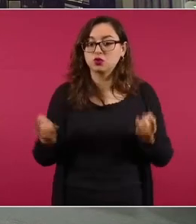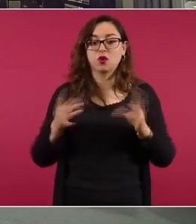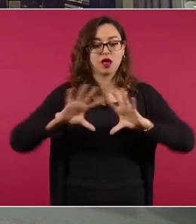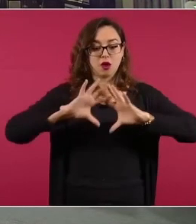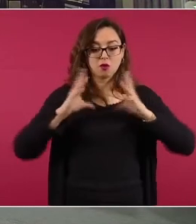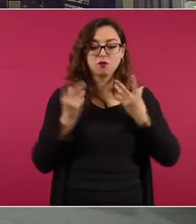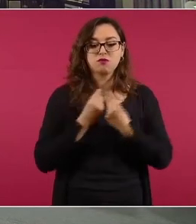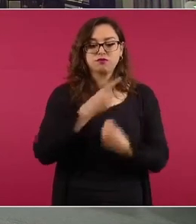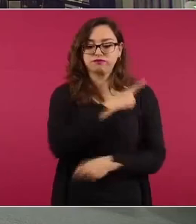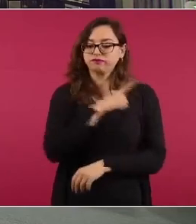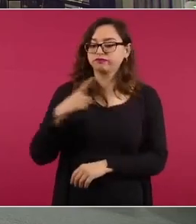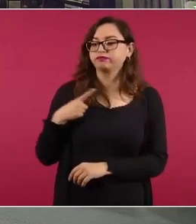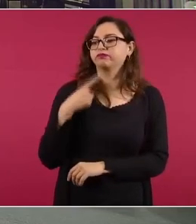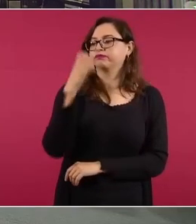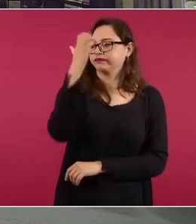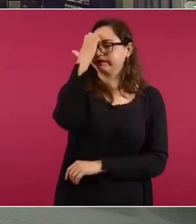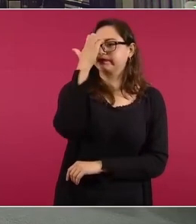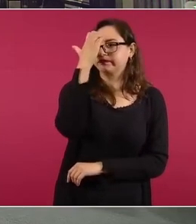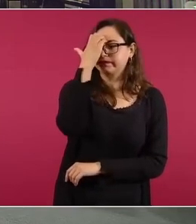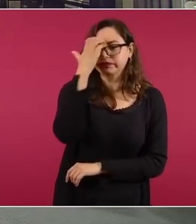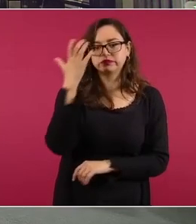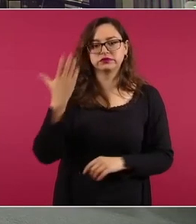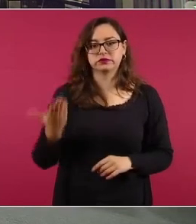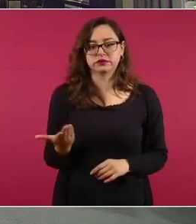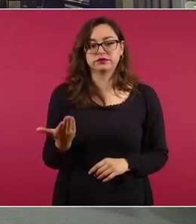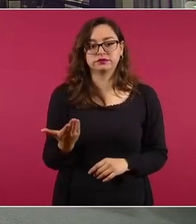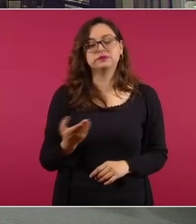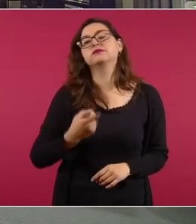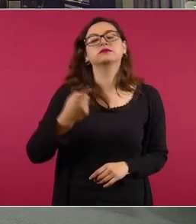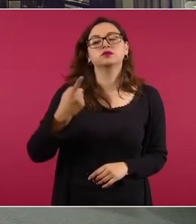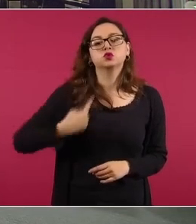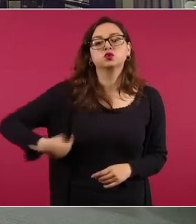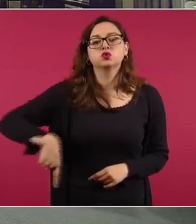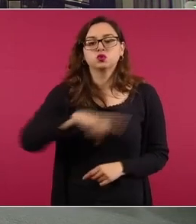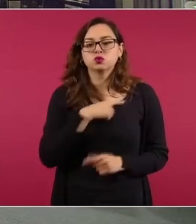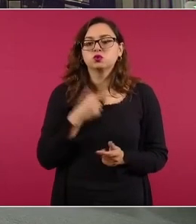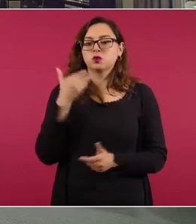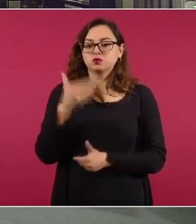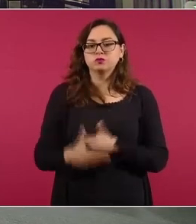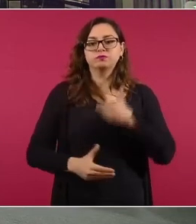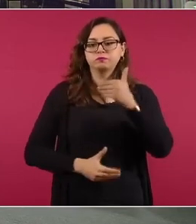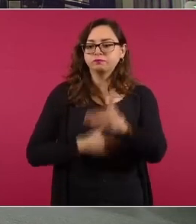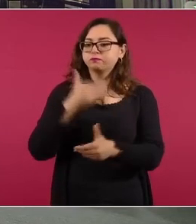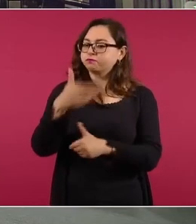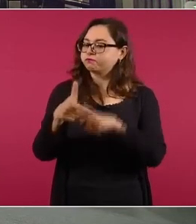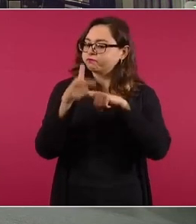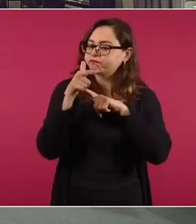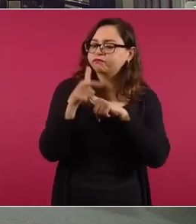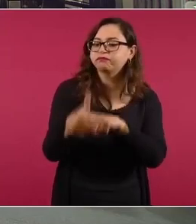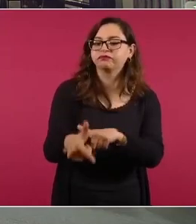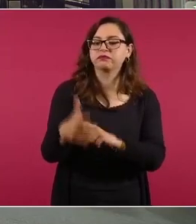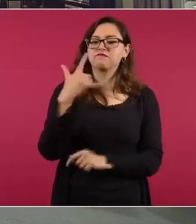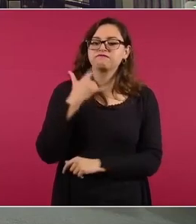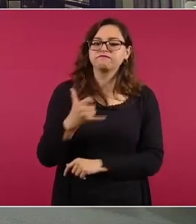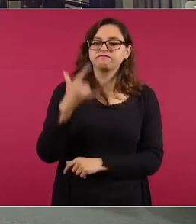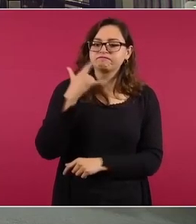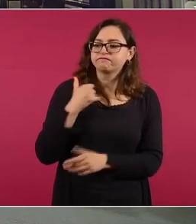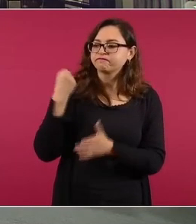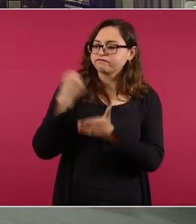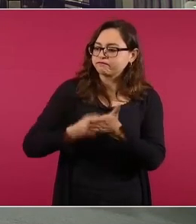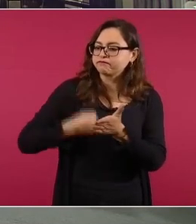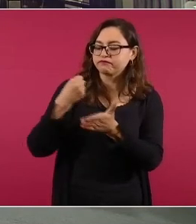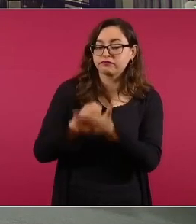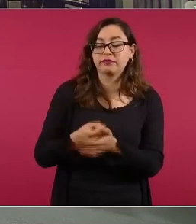y nosotros vamos a seguir con la investigación